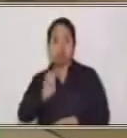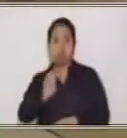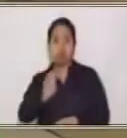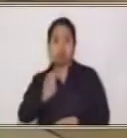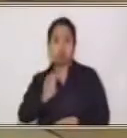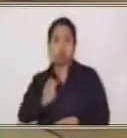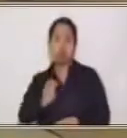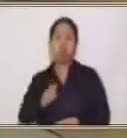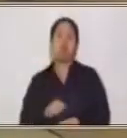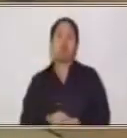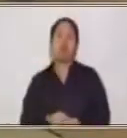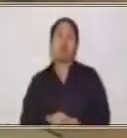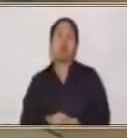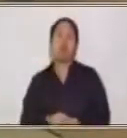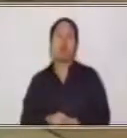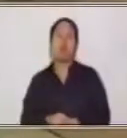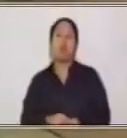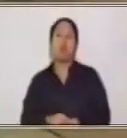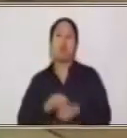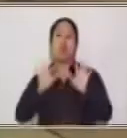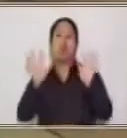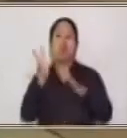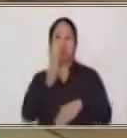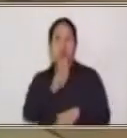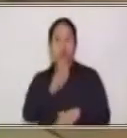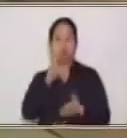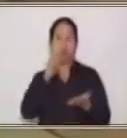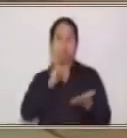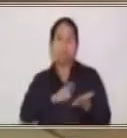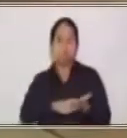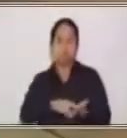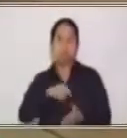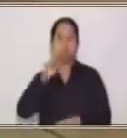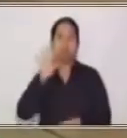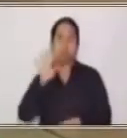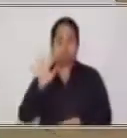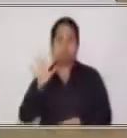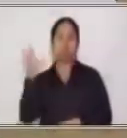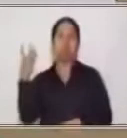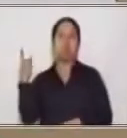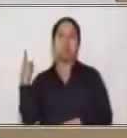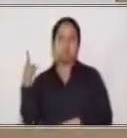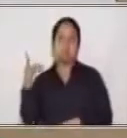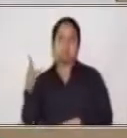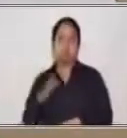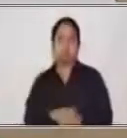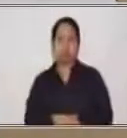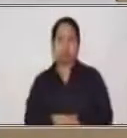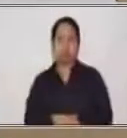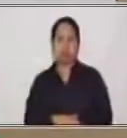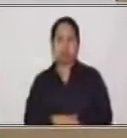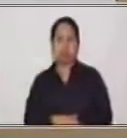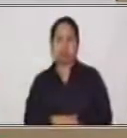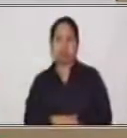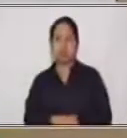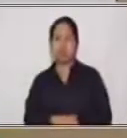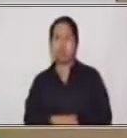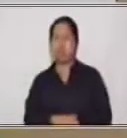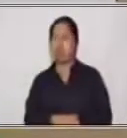312.5 dólares. Muy bien. Luego que tenemos esa